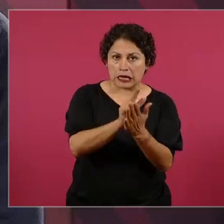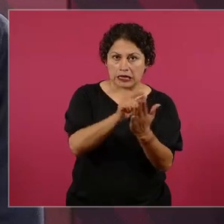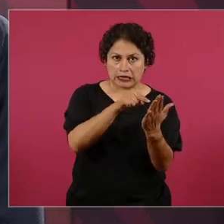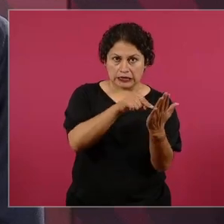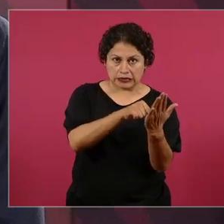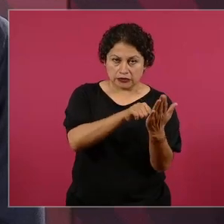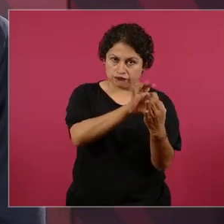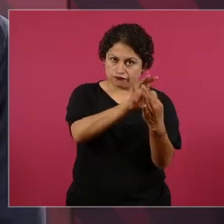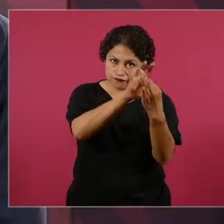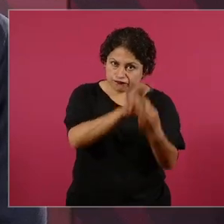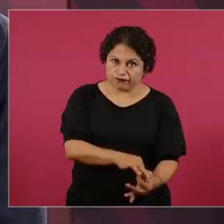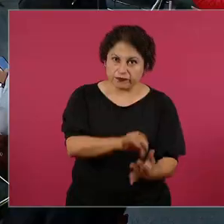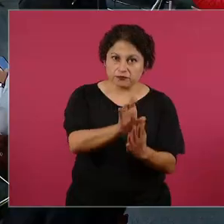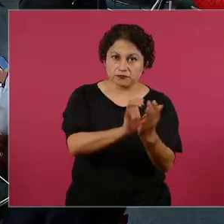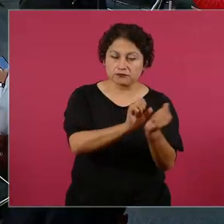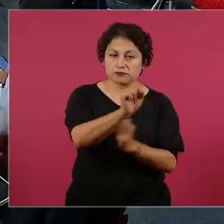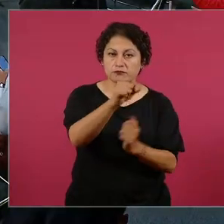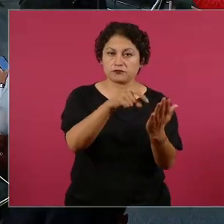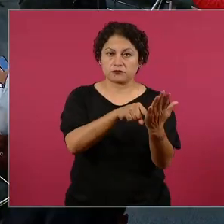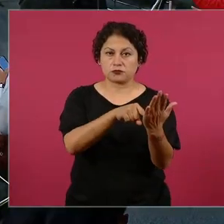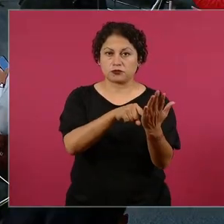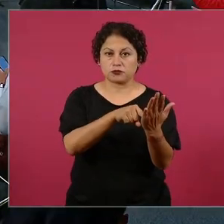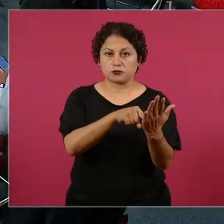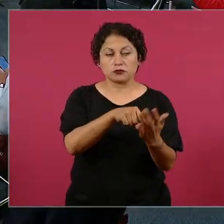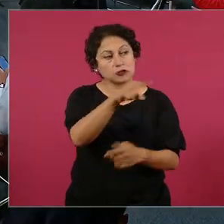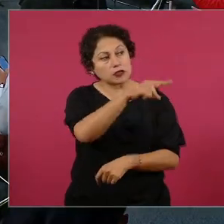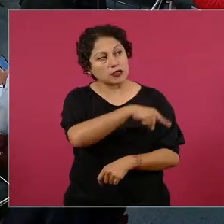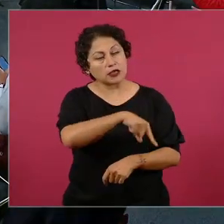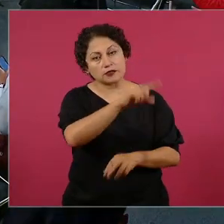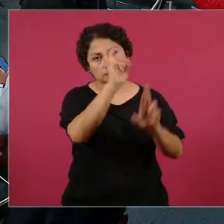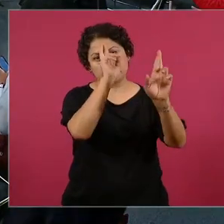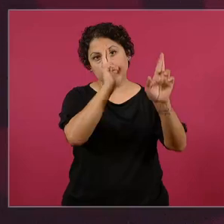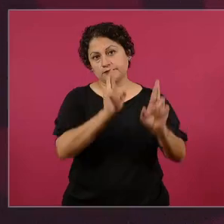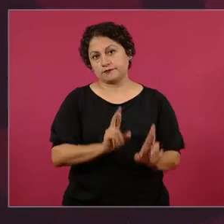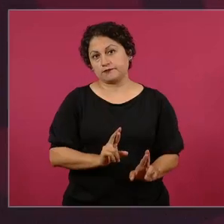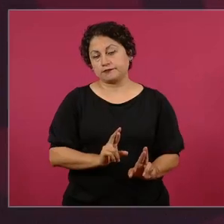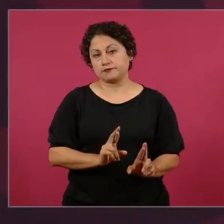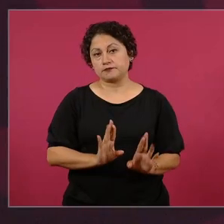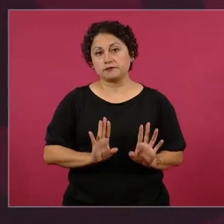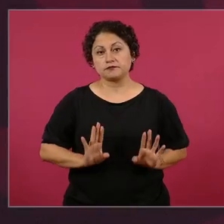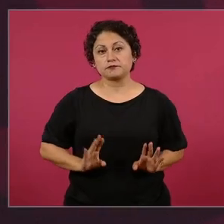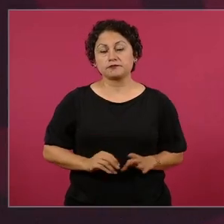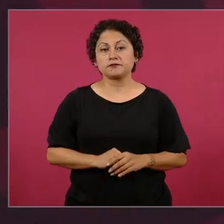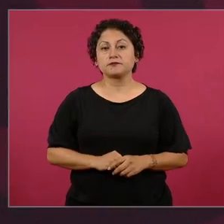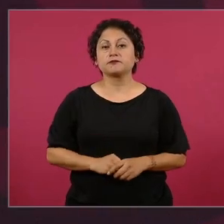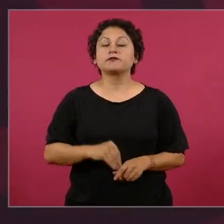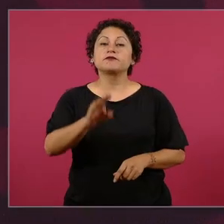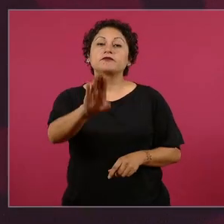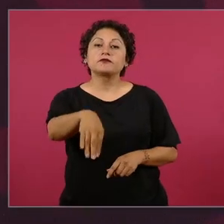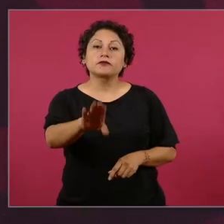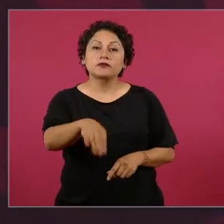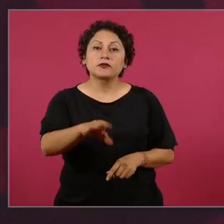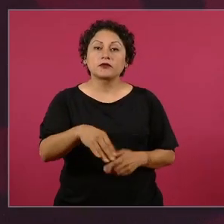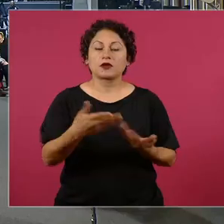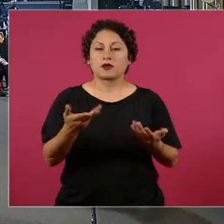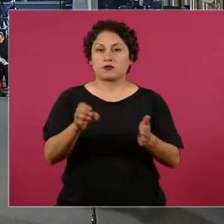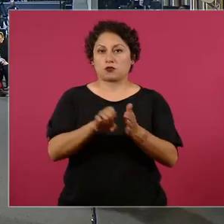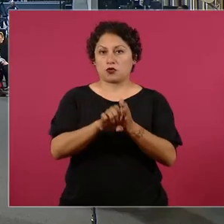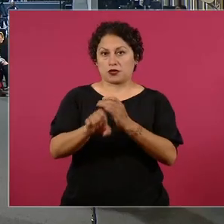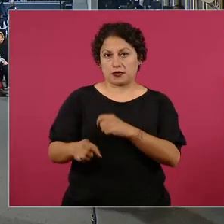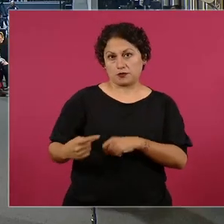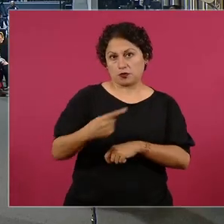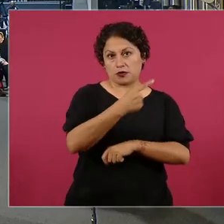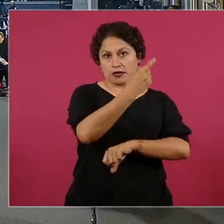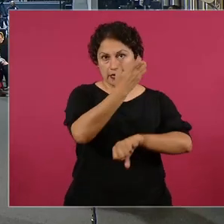constituido pues tienen que ser respetuosos presidente y en el caso del departamento de estado porque usted